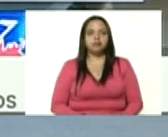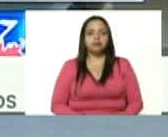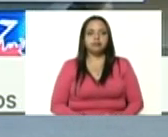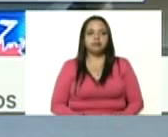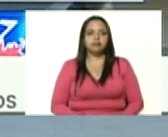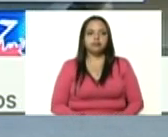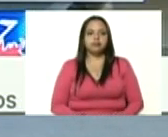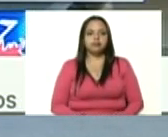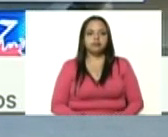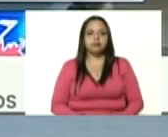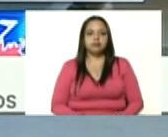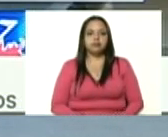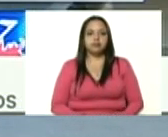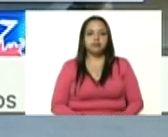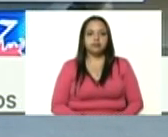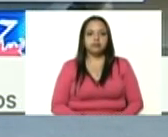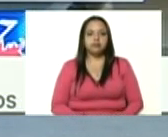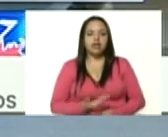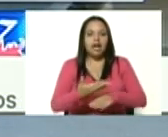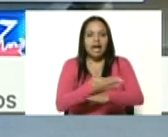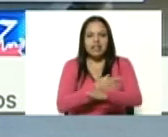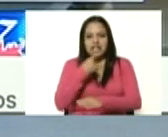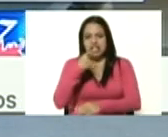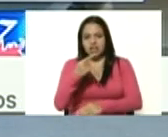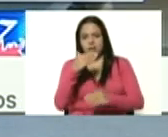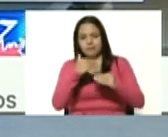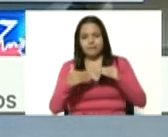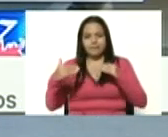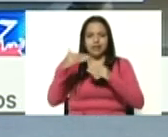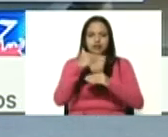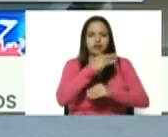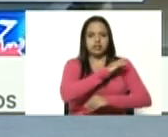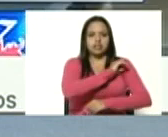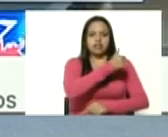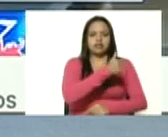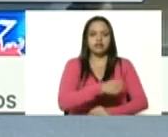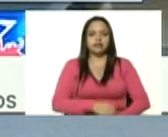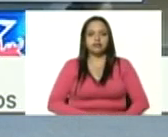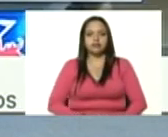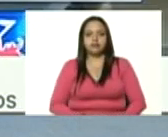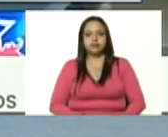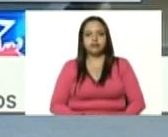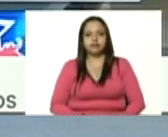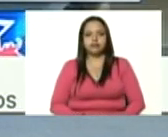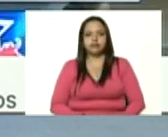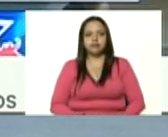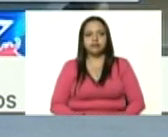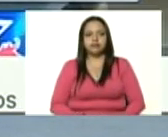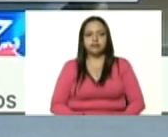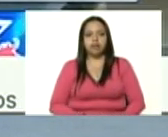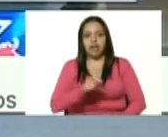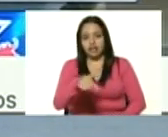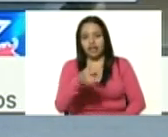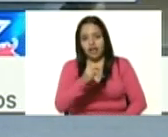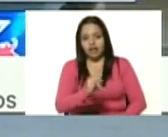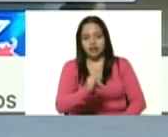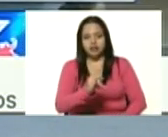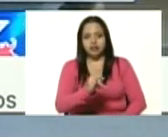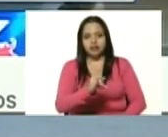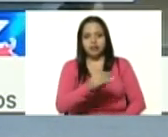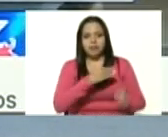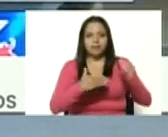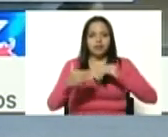por aquello que dijo el mayor general Bernal Martínez aquí también está el mayor general